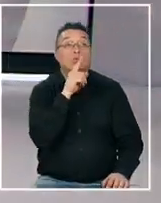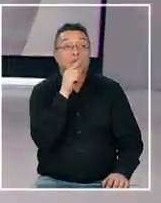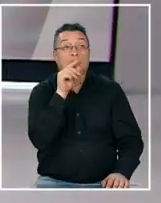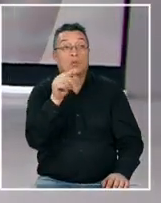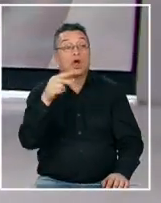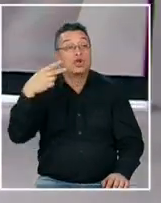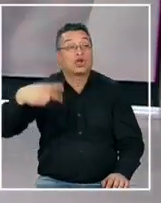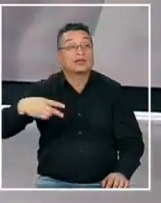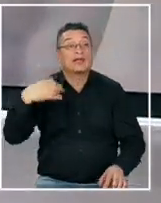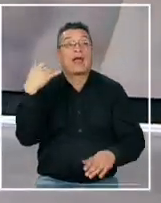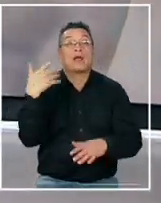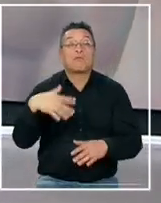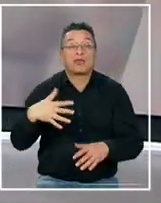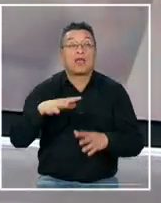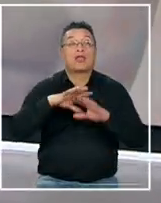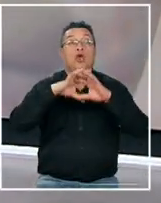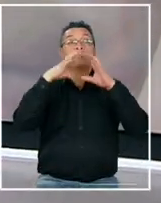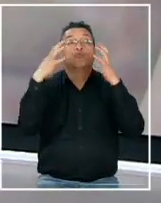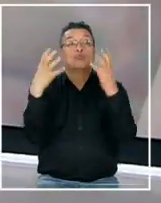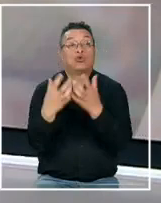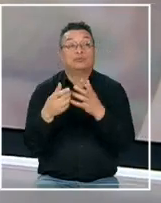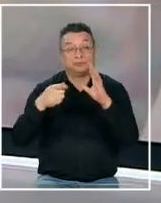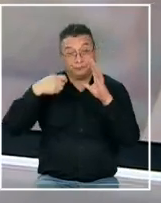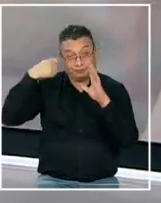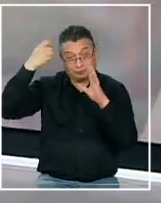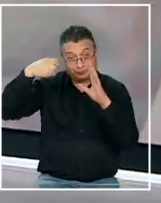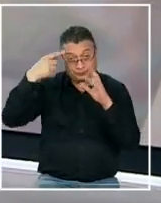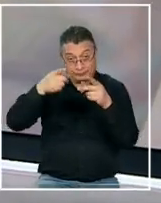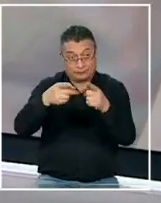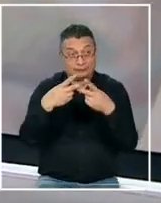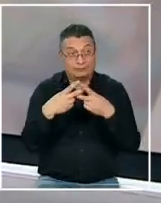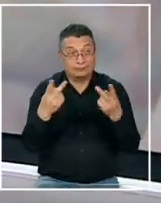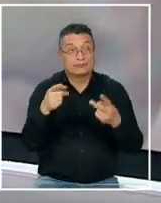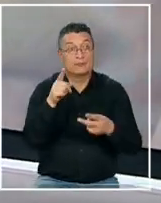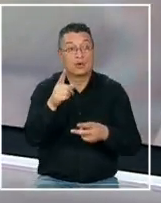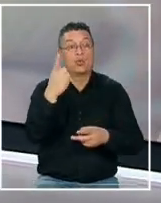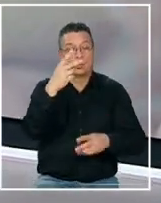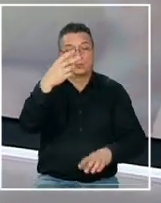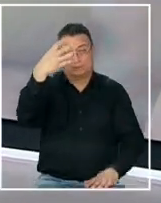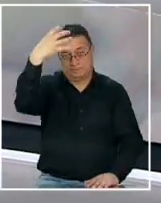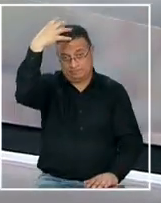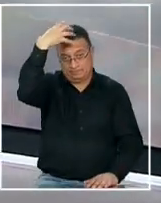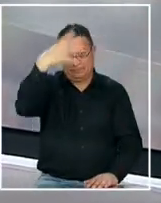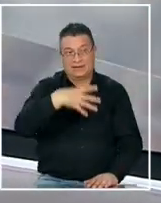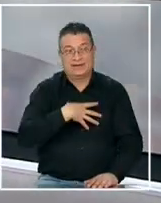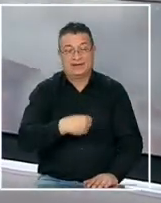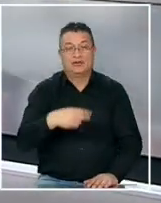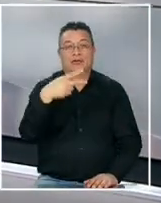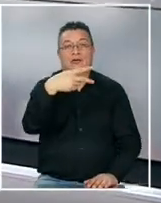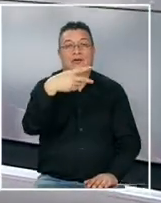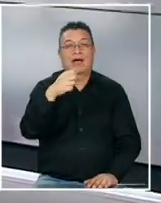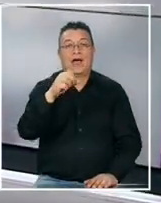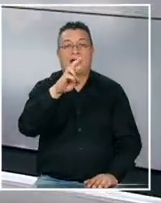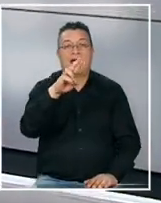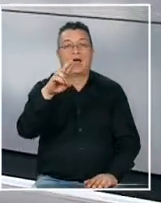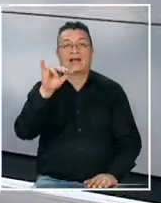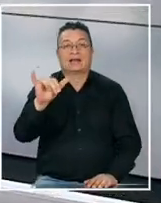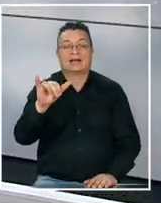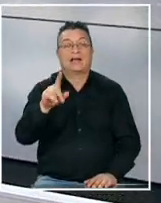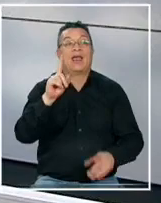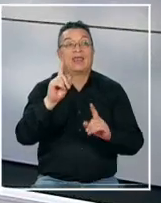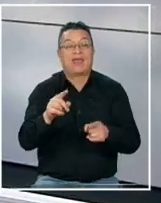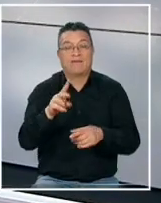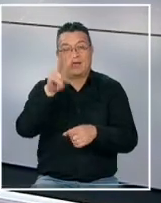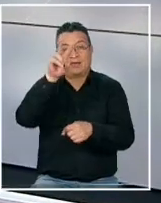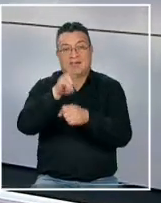noticias importantes por el mundo las mejores imágenes también de esta jornada pero con un príncipe el príncipe Harry que debía testificar